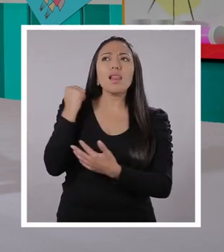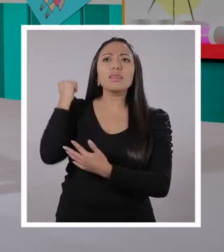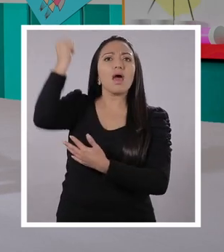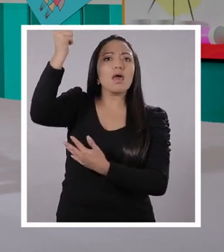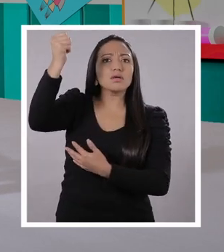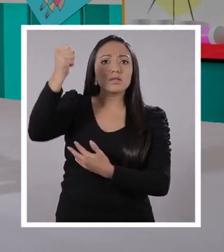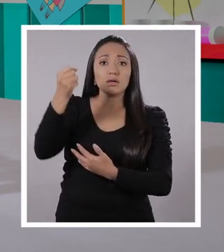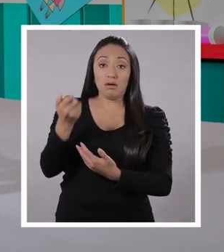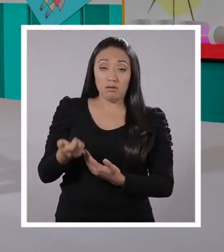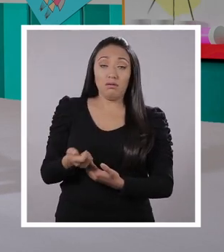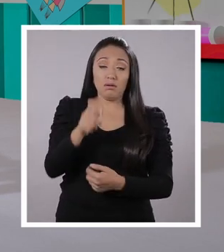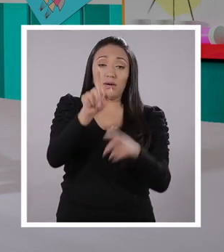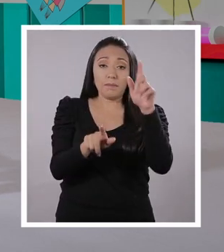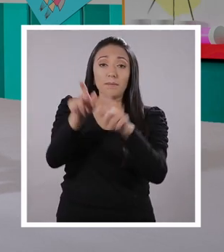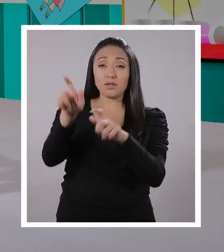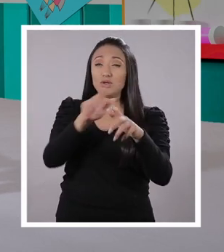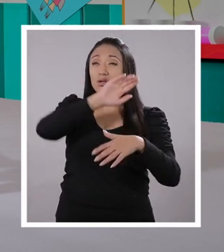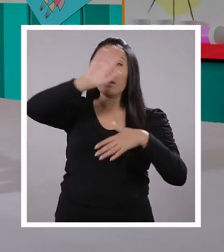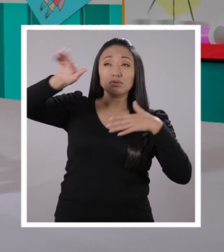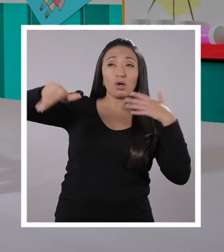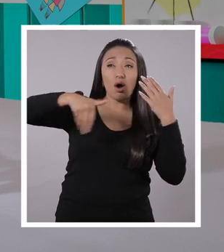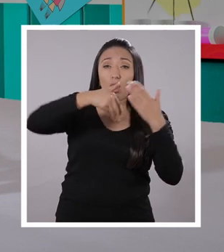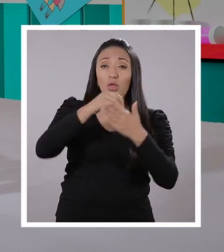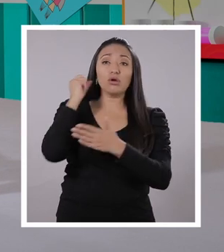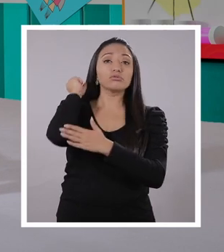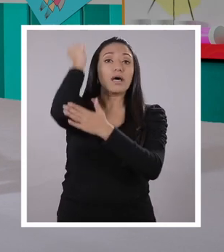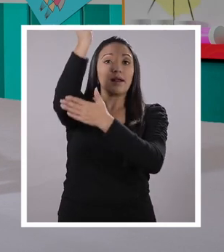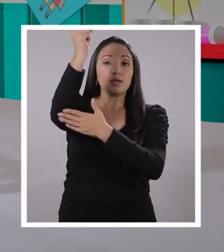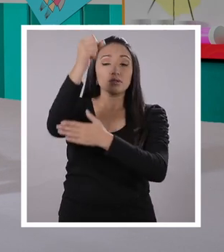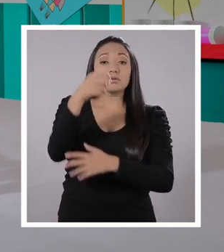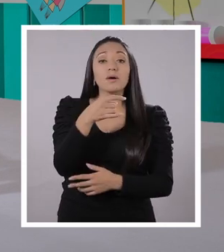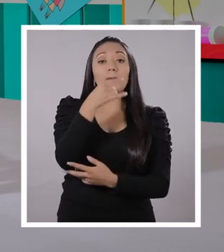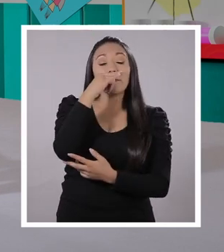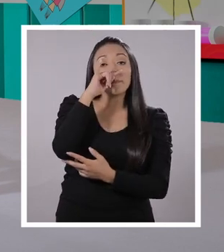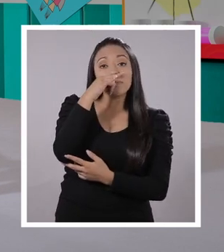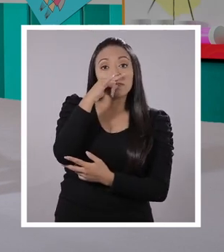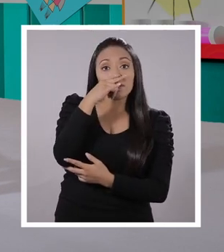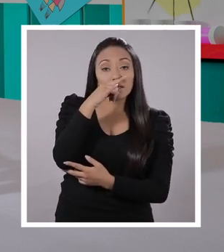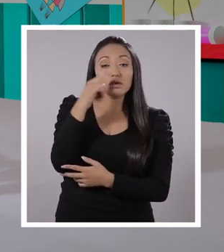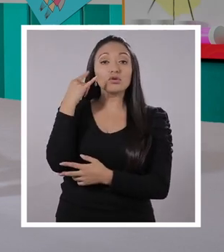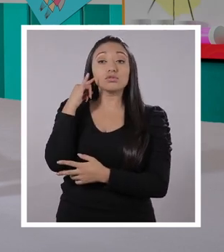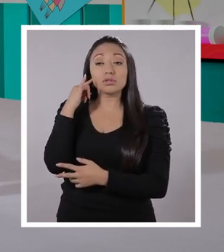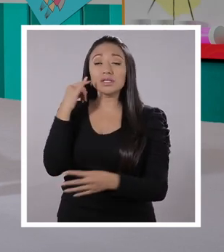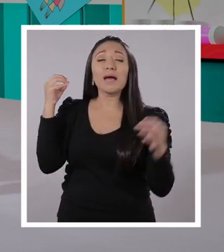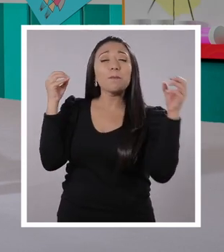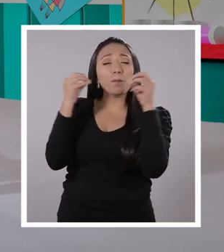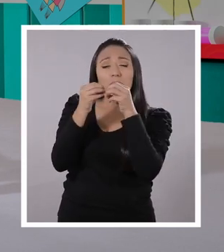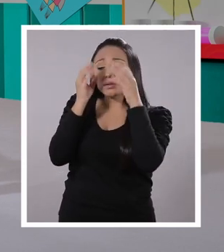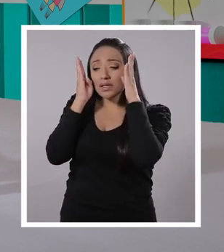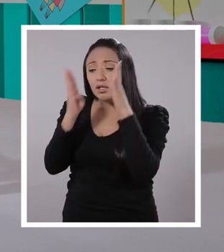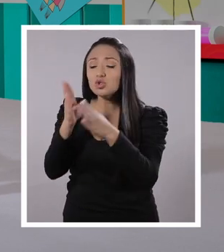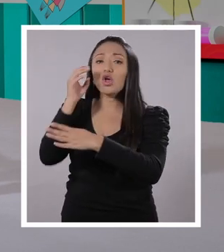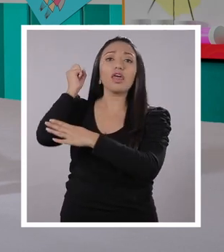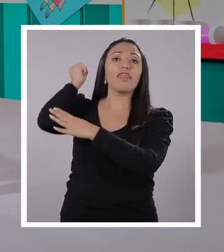Todos los ciudadanos tenemos derechos. Los niños y niñas tienen derechos muy privilegiados porque son una población